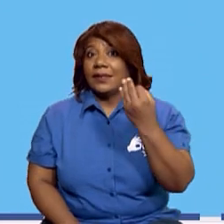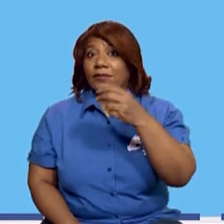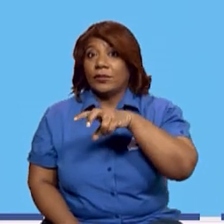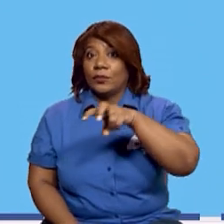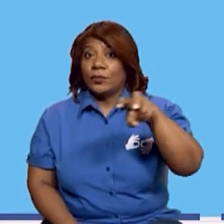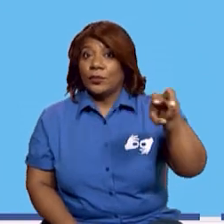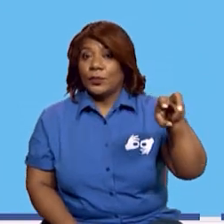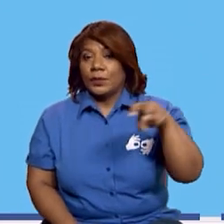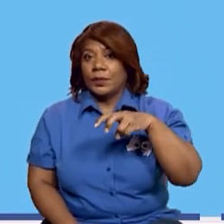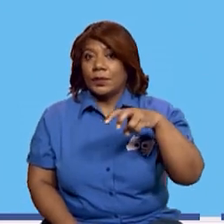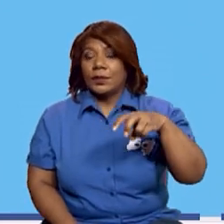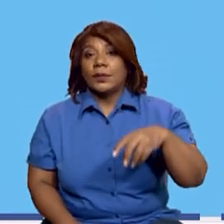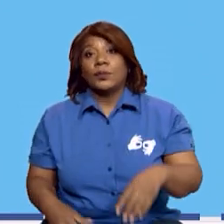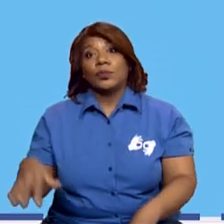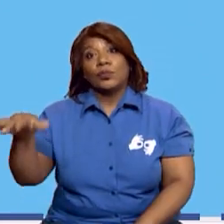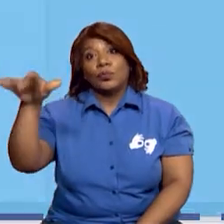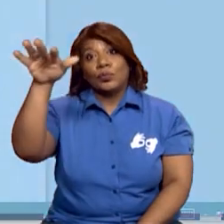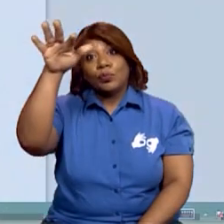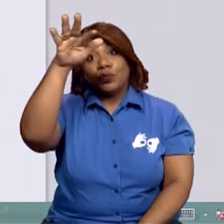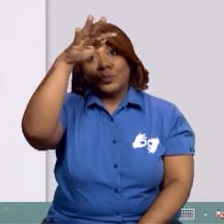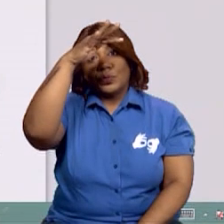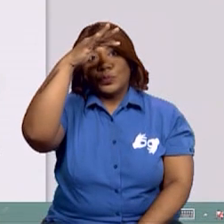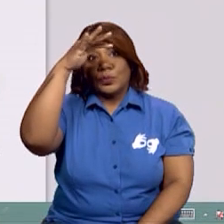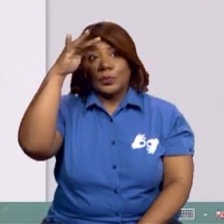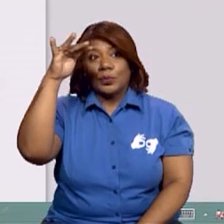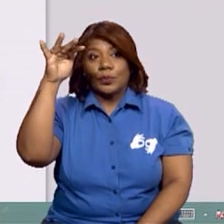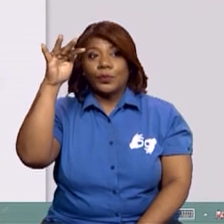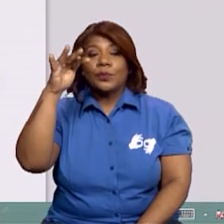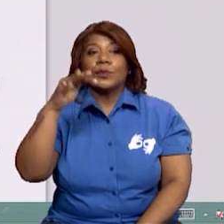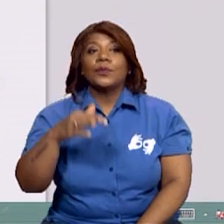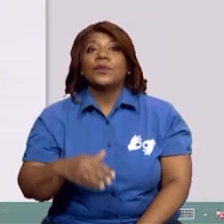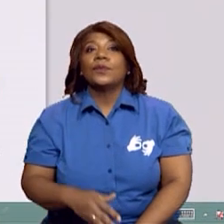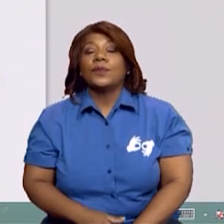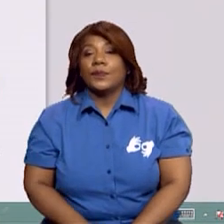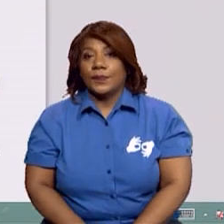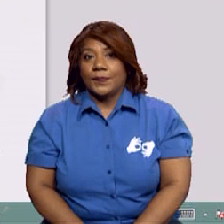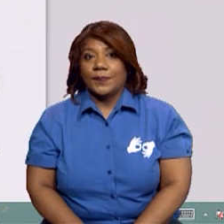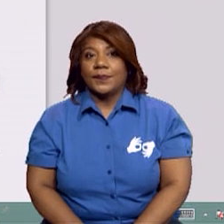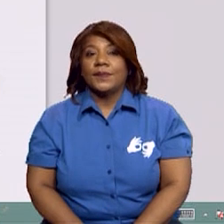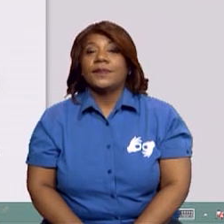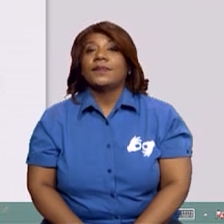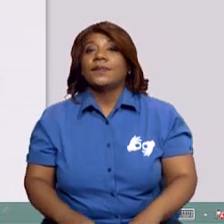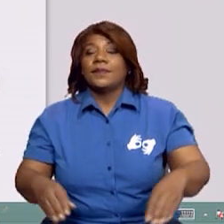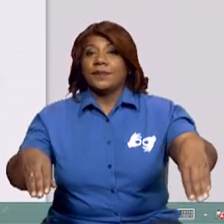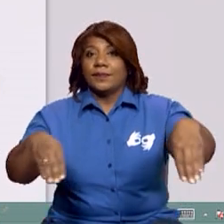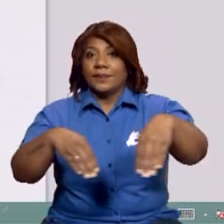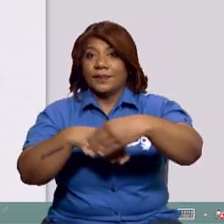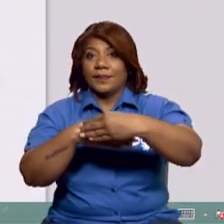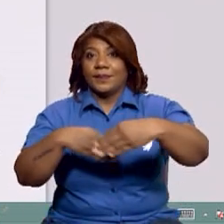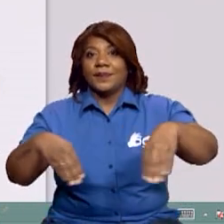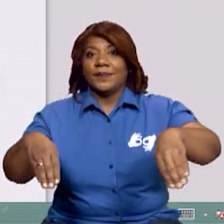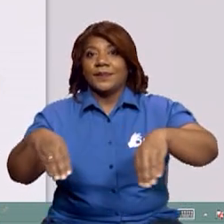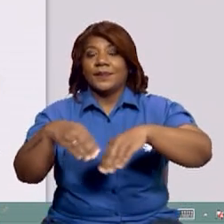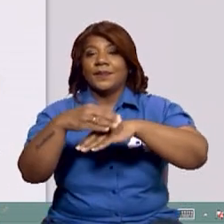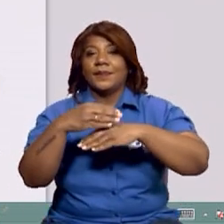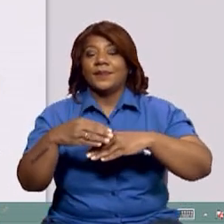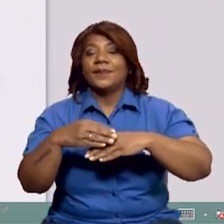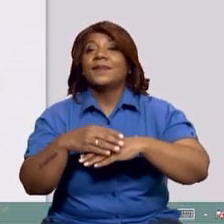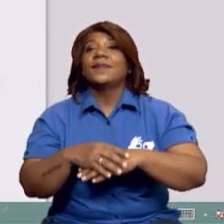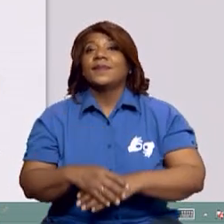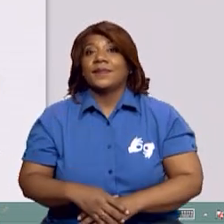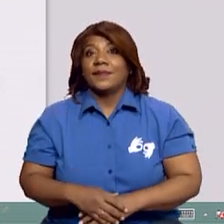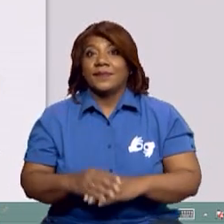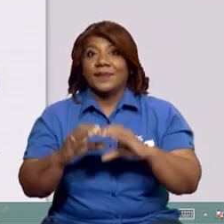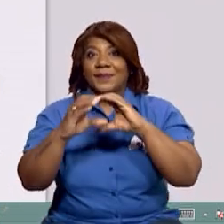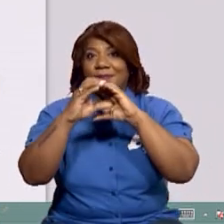aéreos, como ya te había explicado cuáles son los aéreos y dónde van, los terrestres, que son los carros o